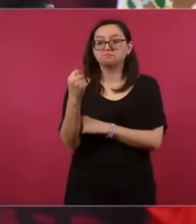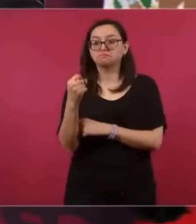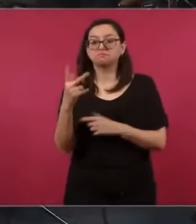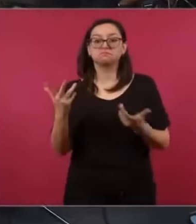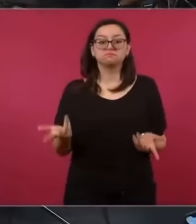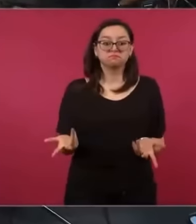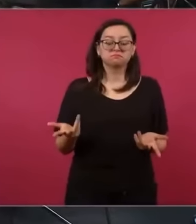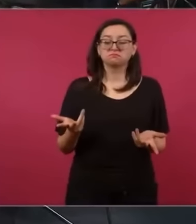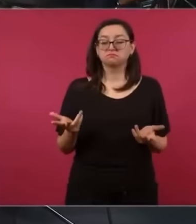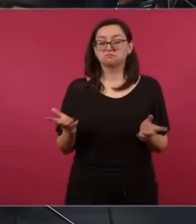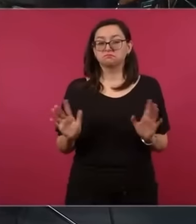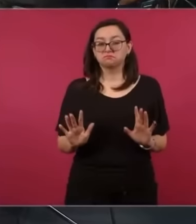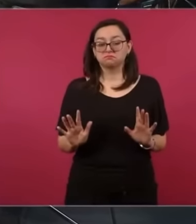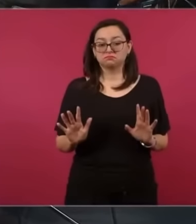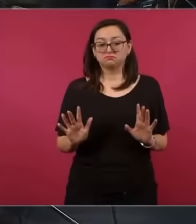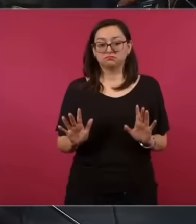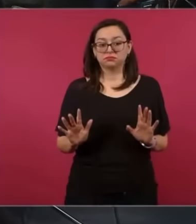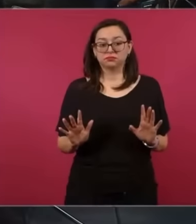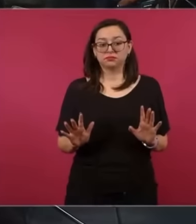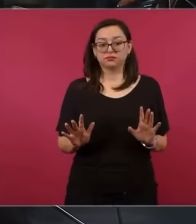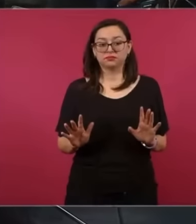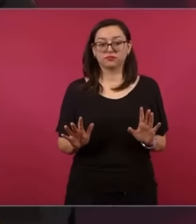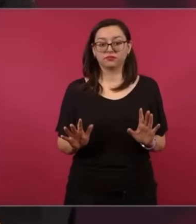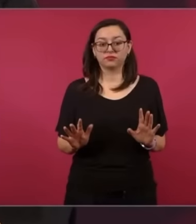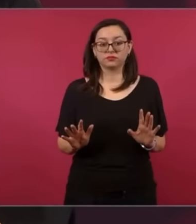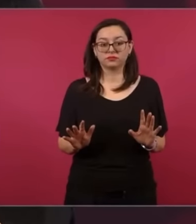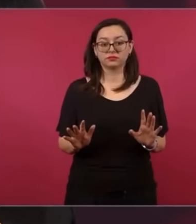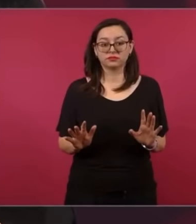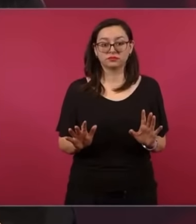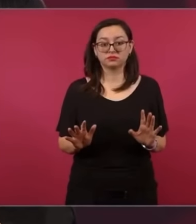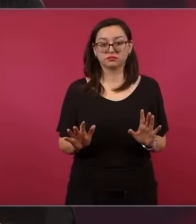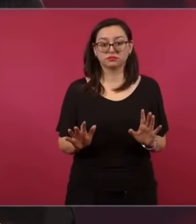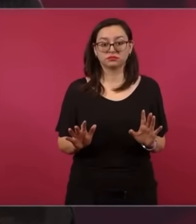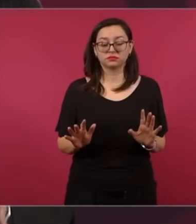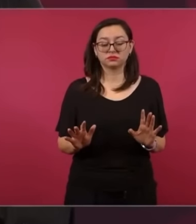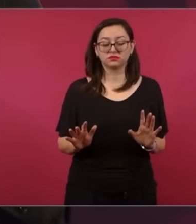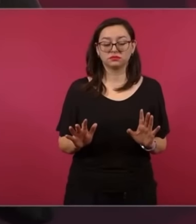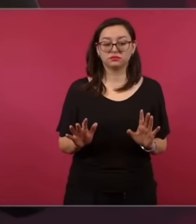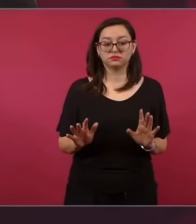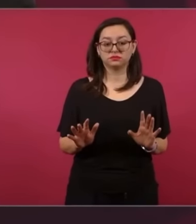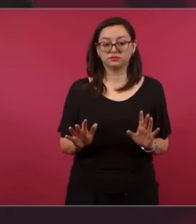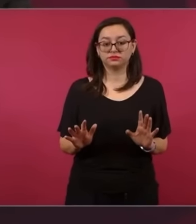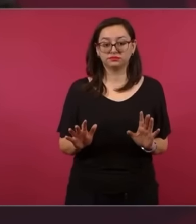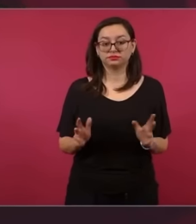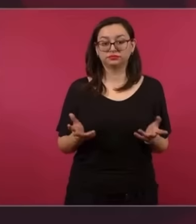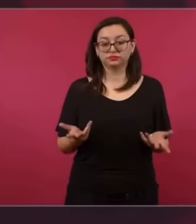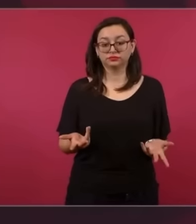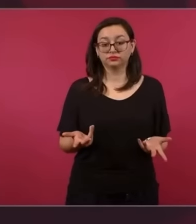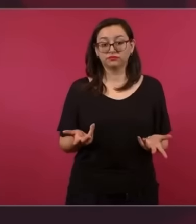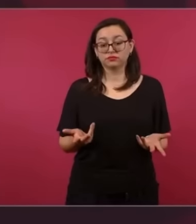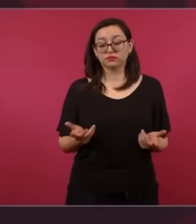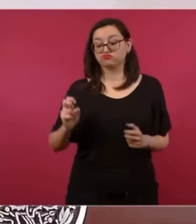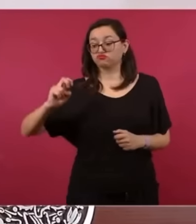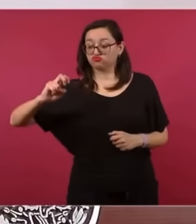centrista,